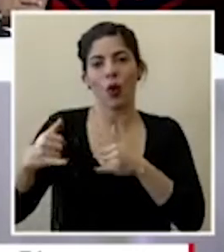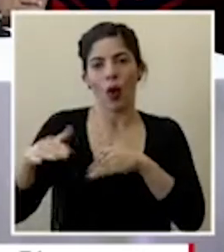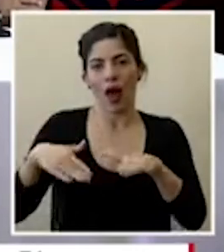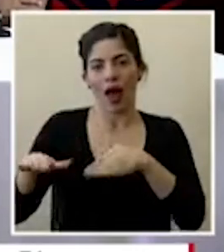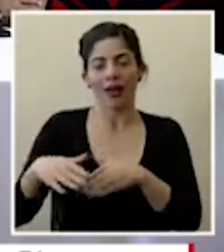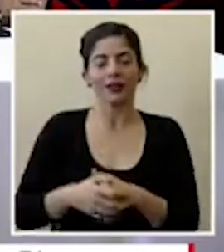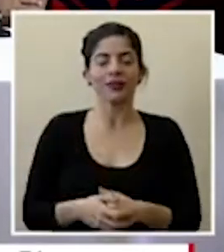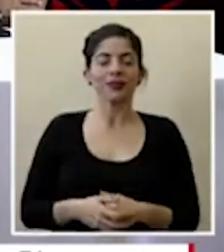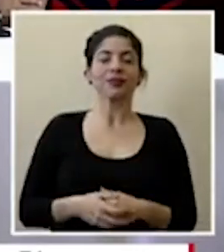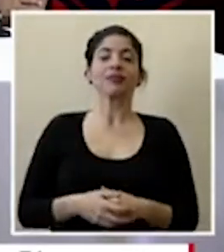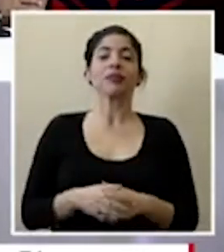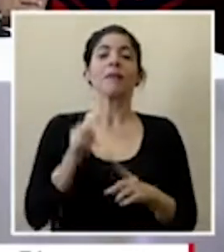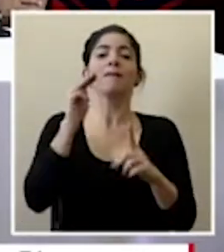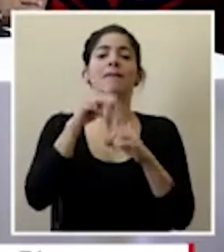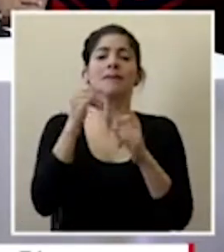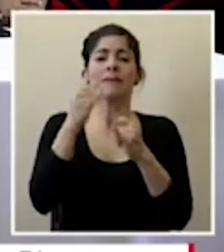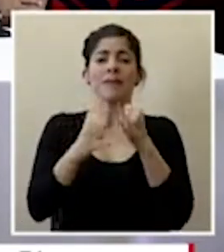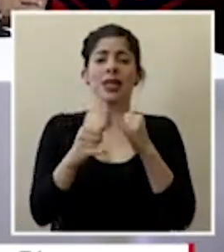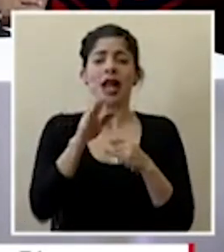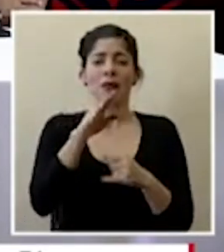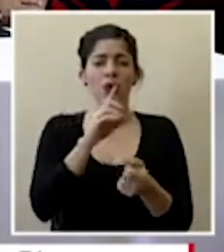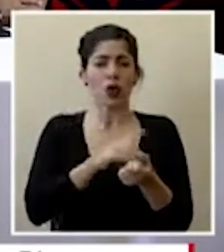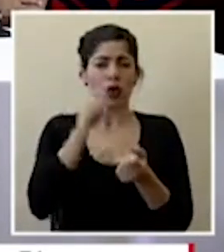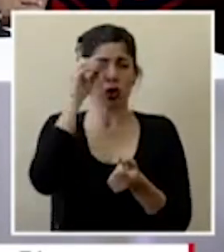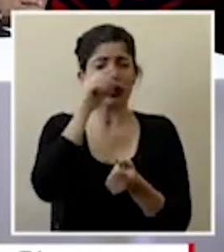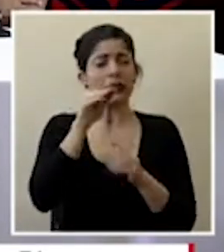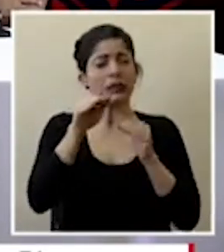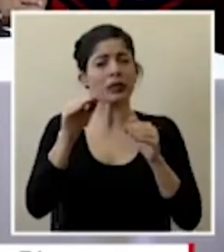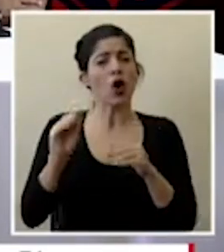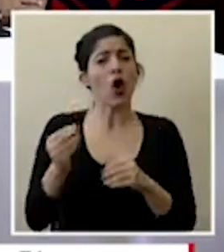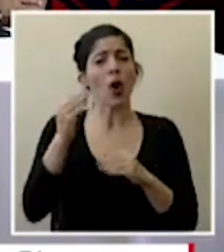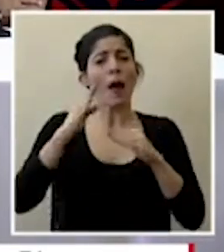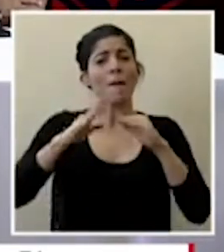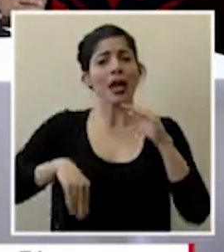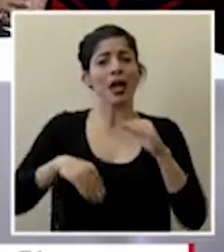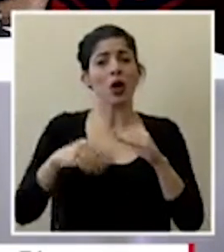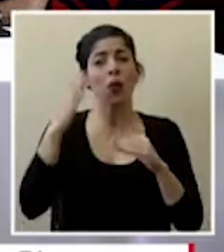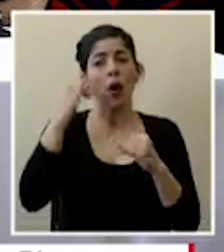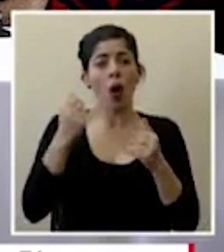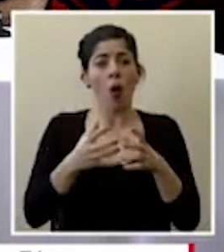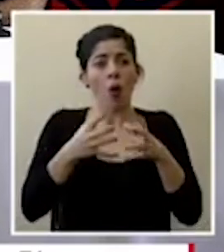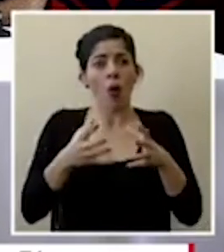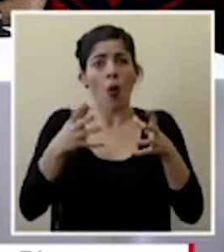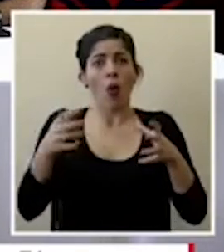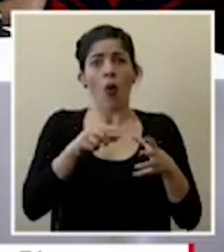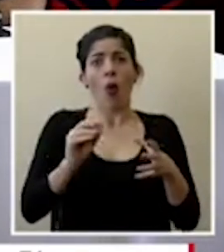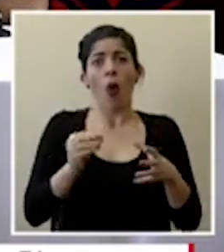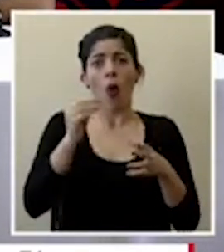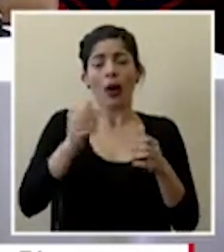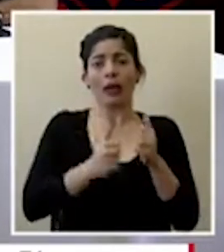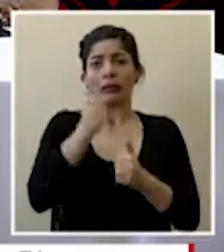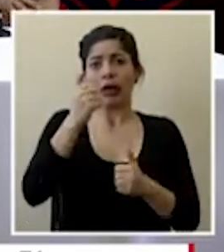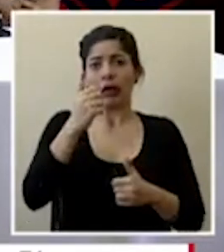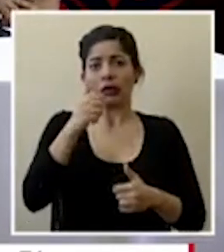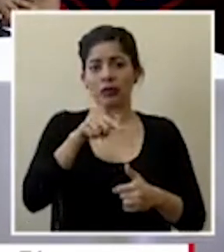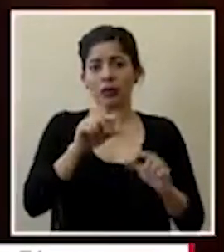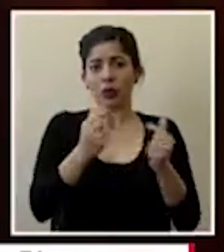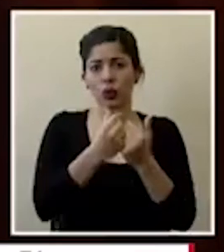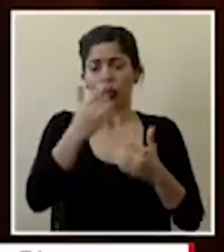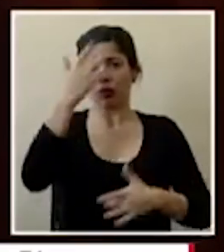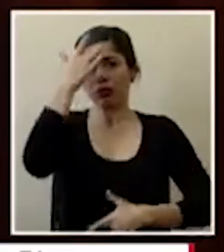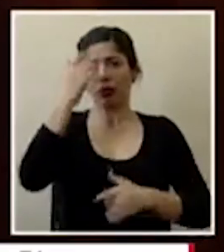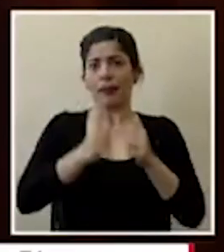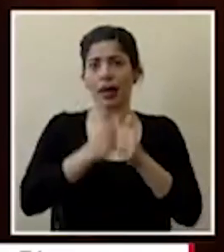final y nos piden si podemos hacer un llamado específico para los jóvenes y los menores que los casos suben en ese en ese en ese gremio